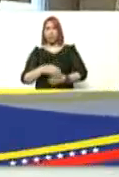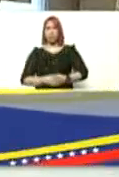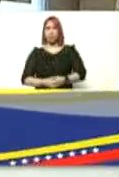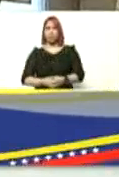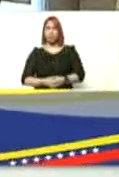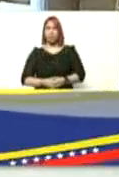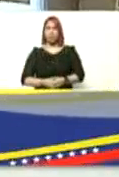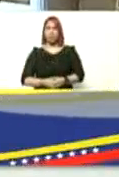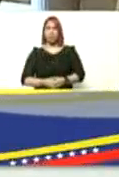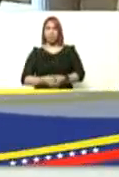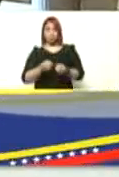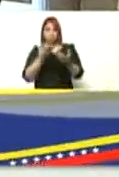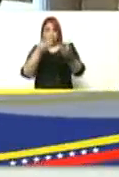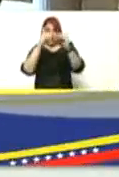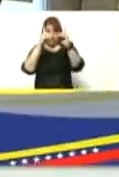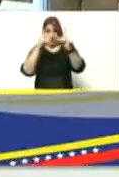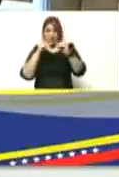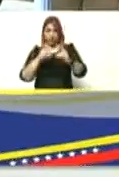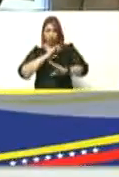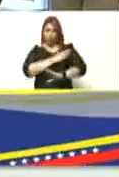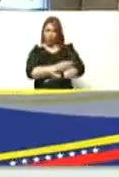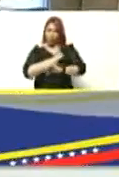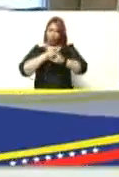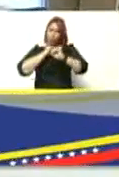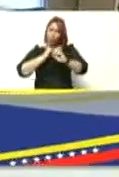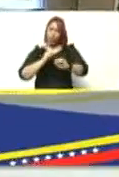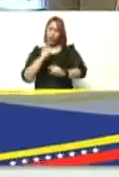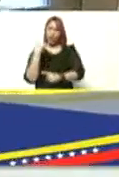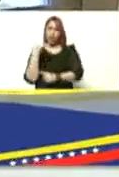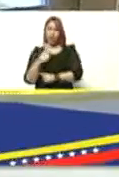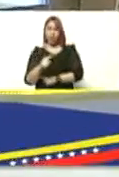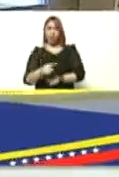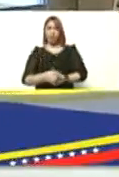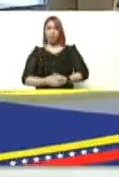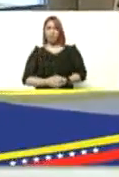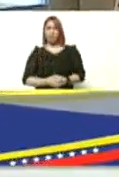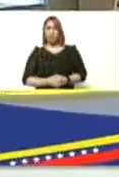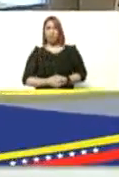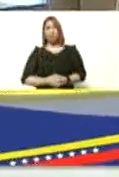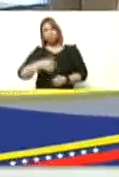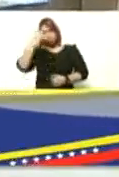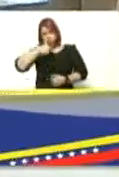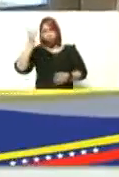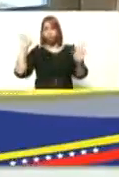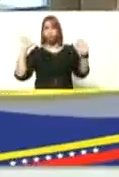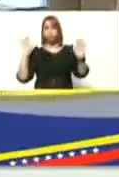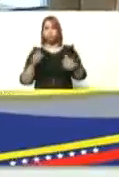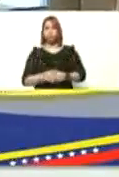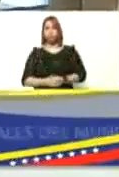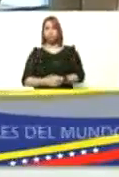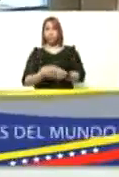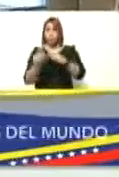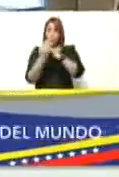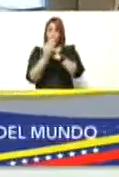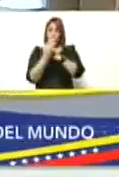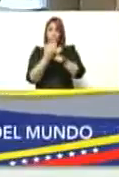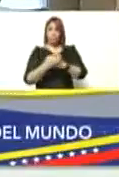esa es una decisión muy férrea que tenemos una convicción férrea cuidarnos